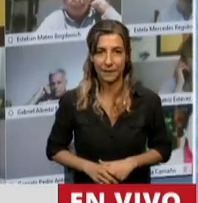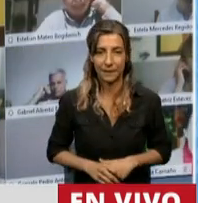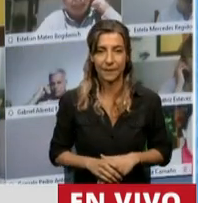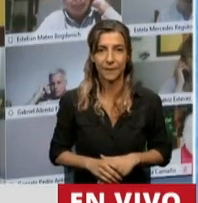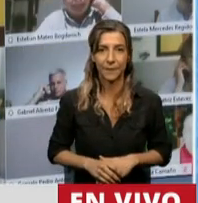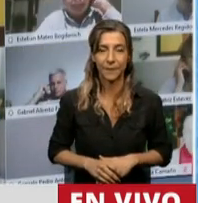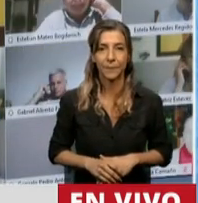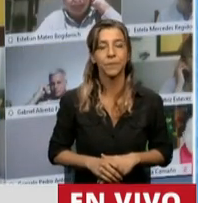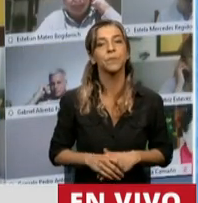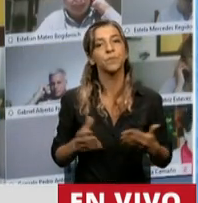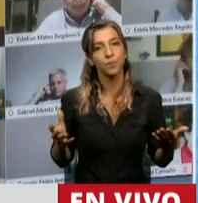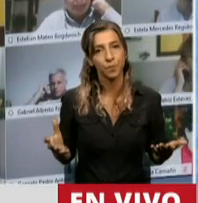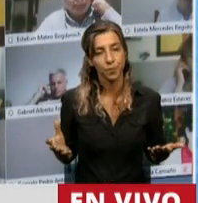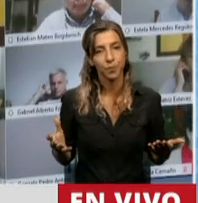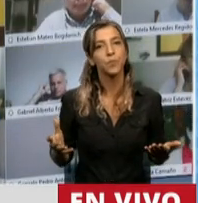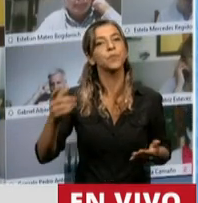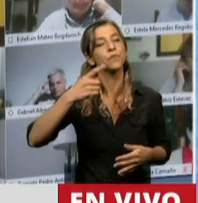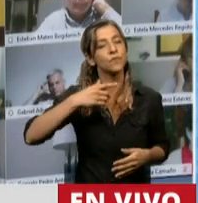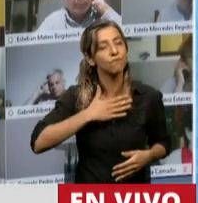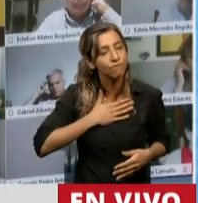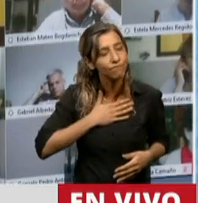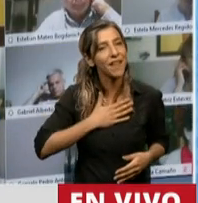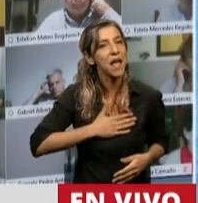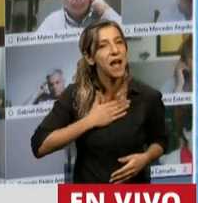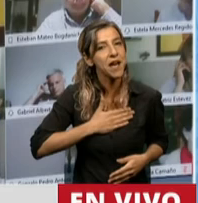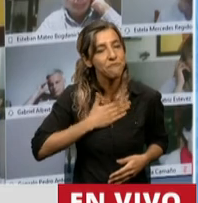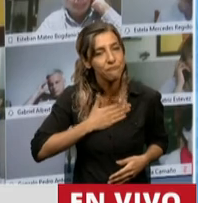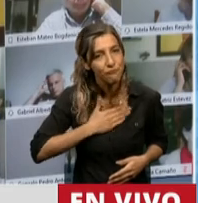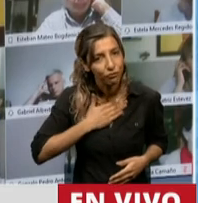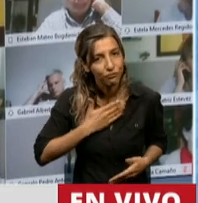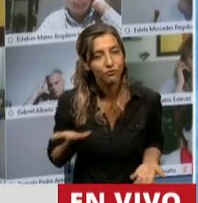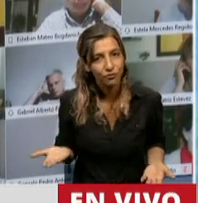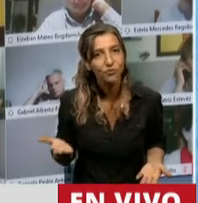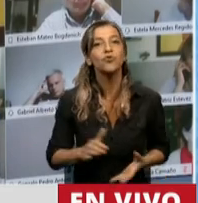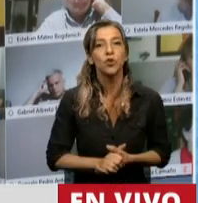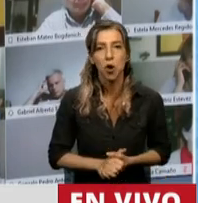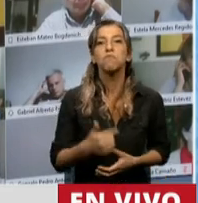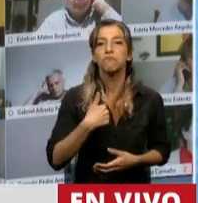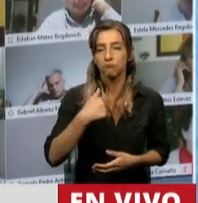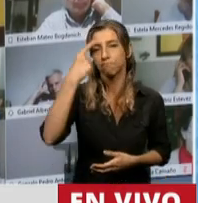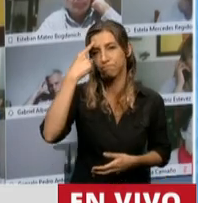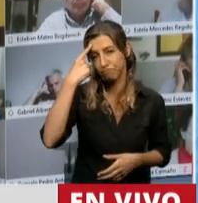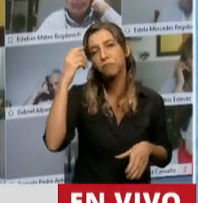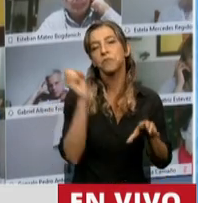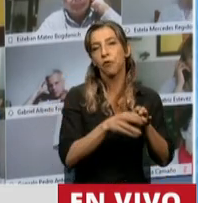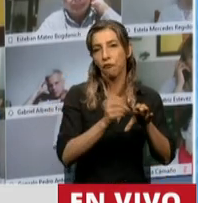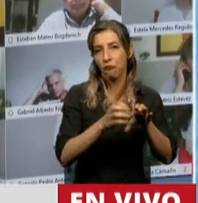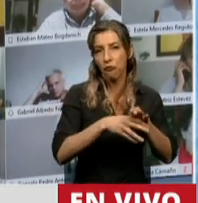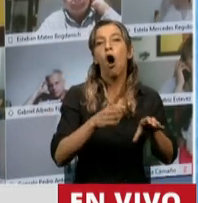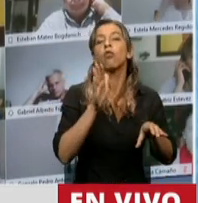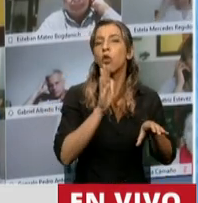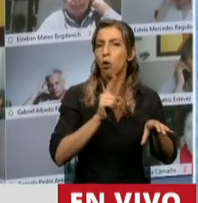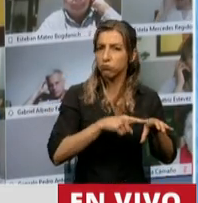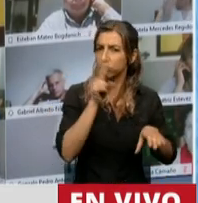Por ello, con enorme emoción reivindico la esencia del Fondo de Garantía de Sustentabilidad